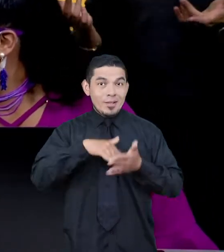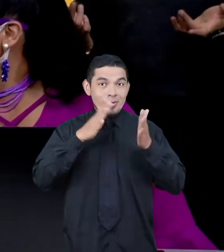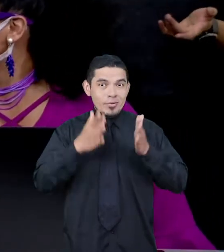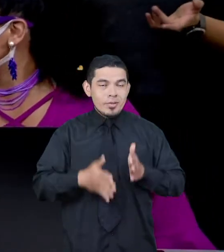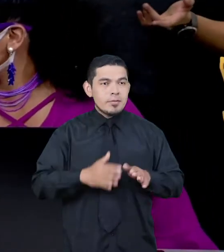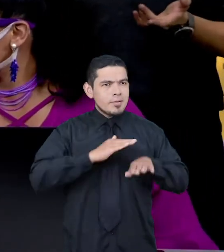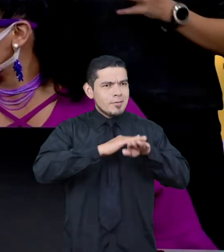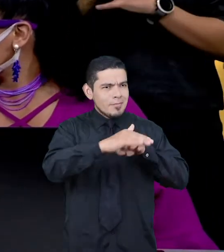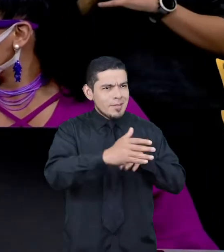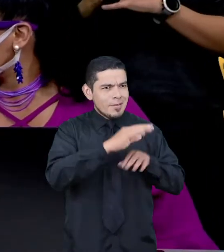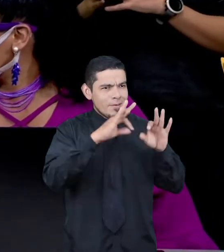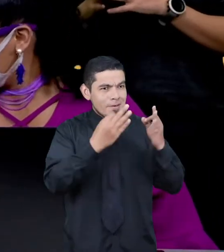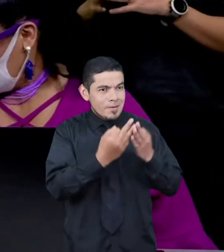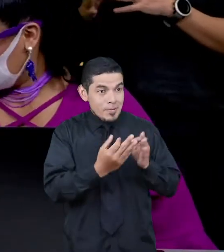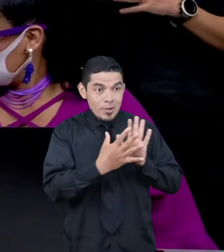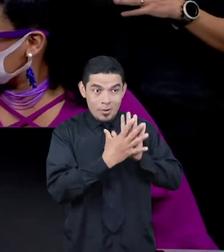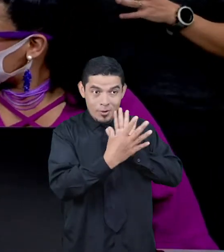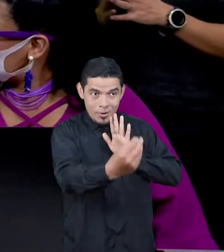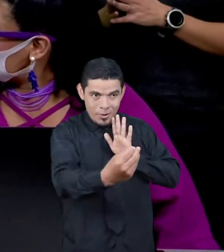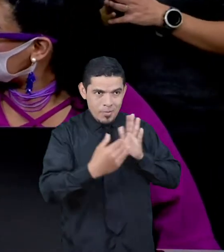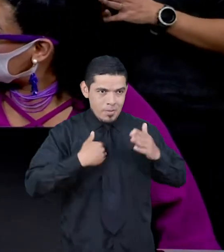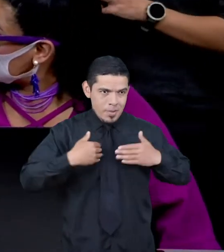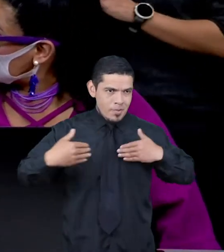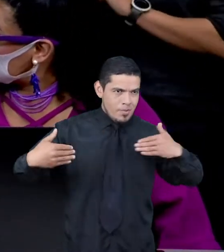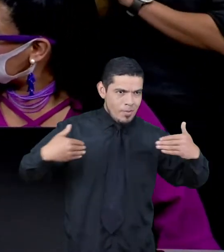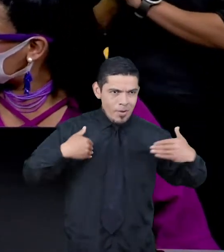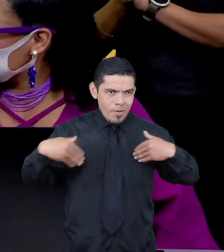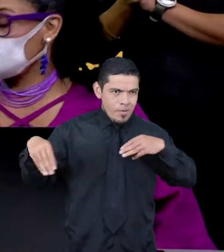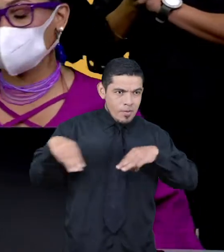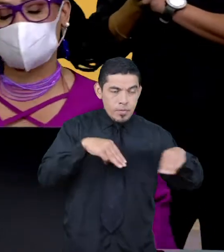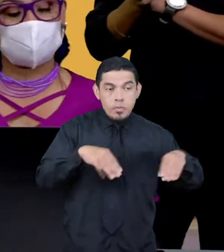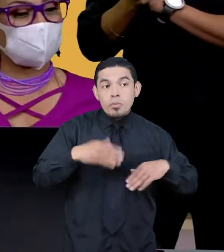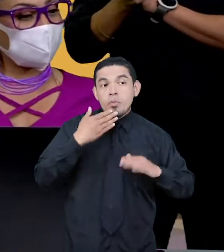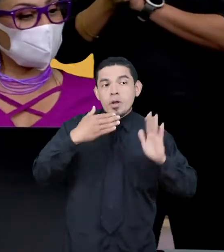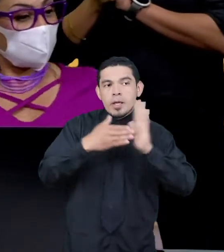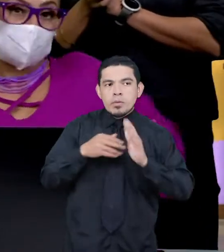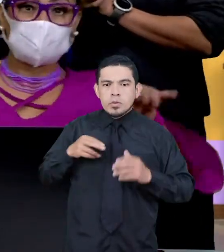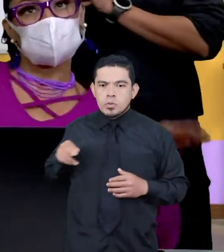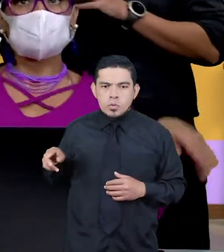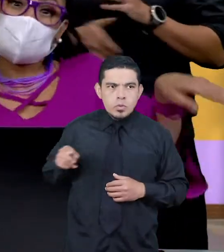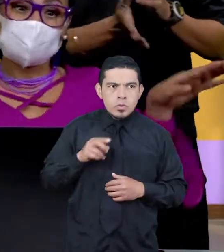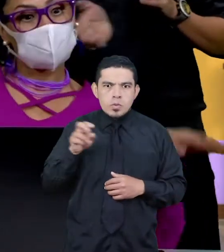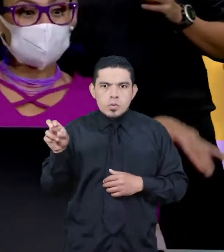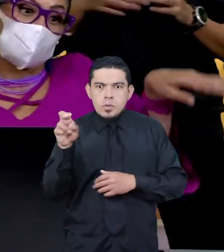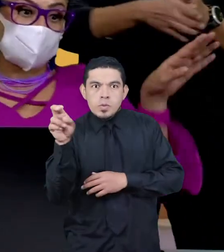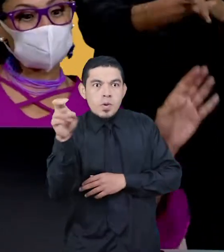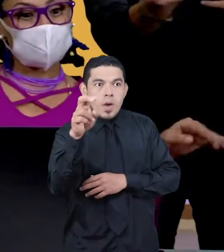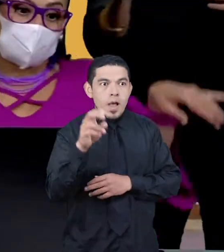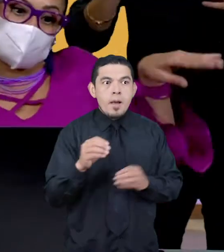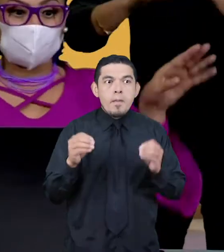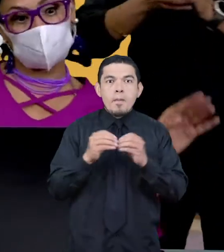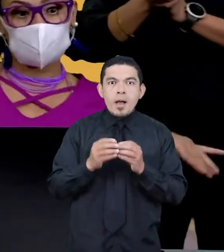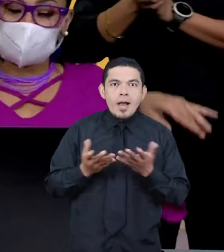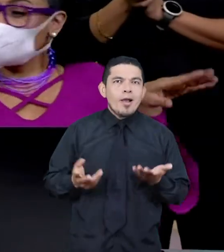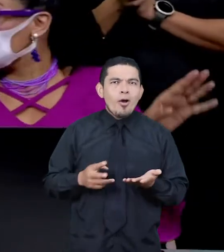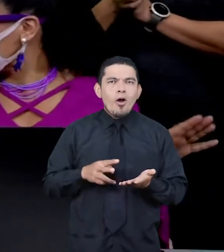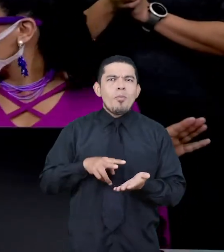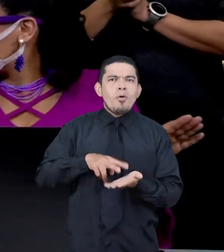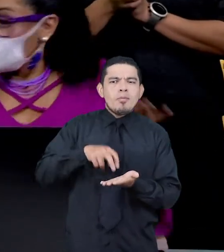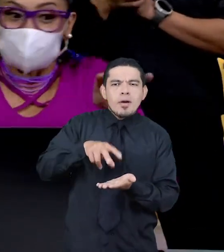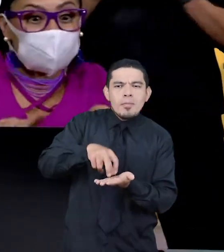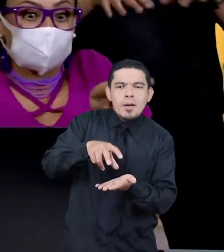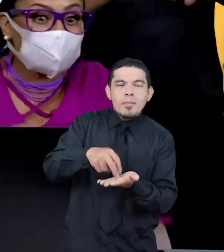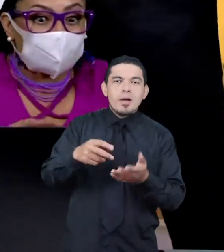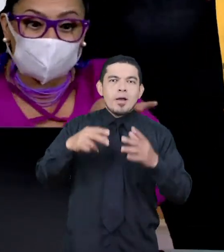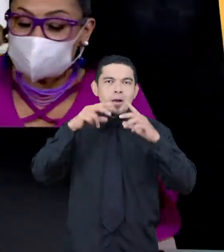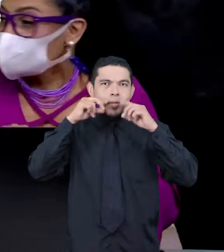familias a imitar sus propios movimientos. Por ejemplo, ¿cómo se mueve la serpiente? ¿Cómo caminan los perros